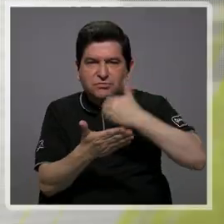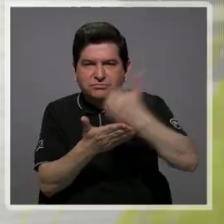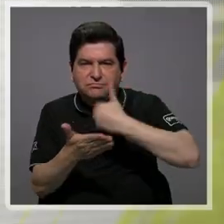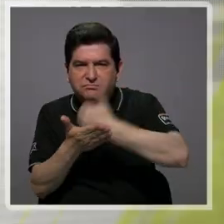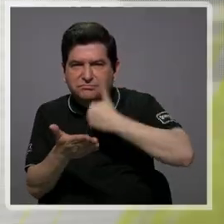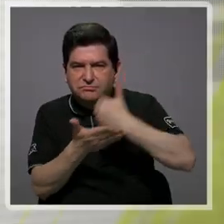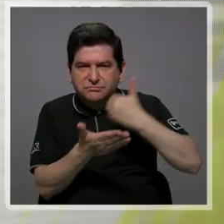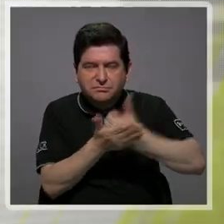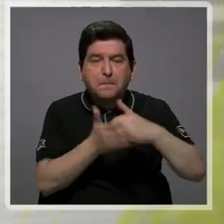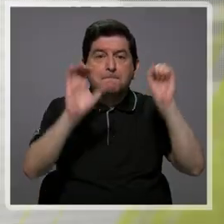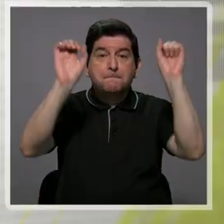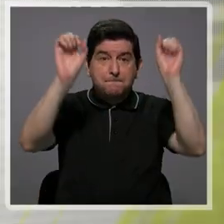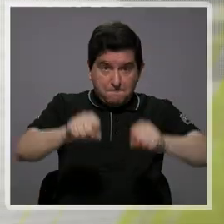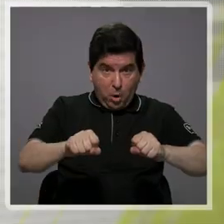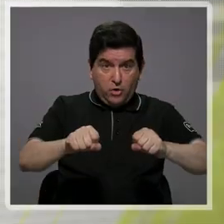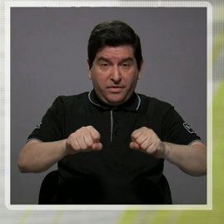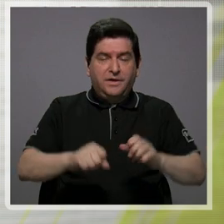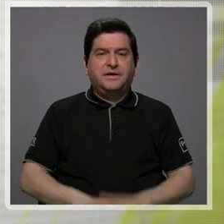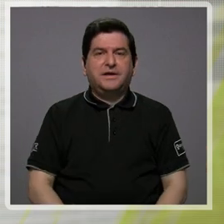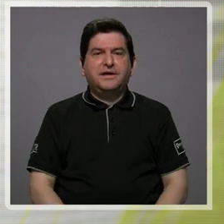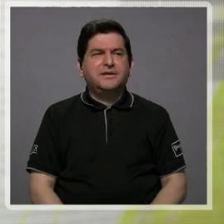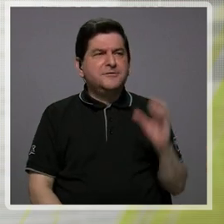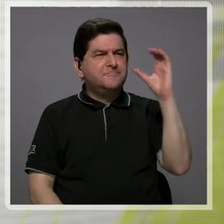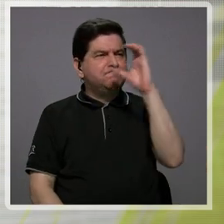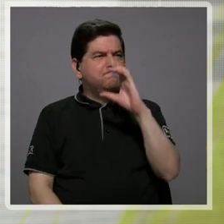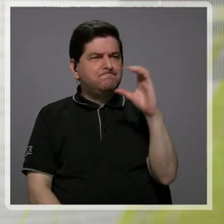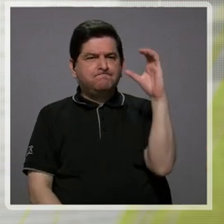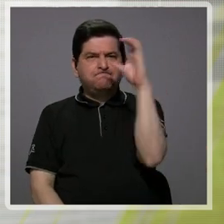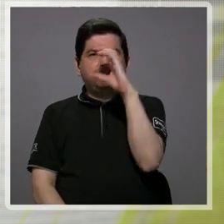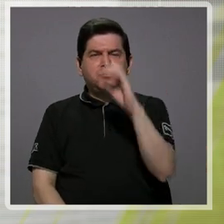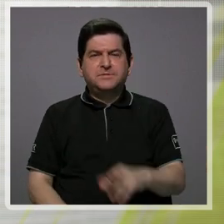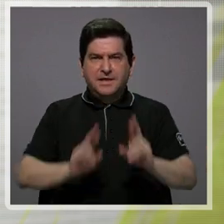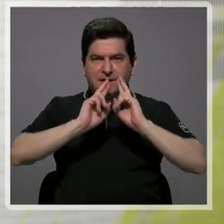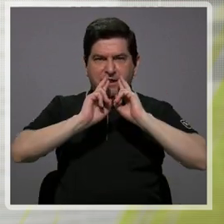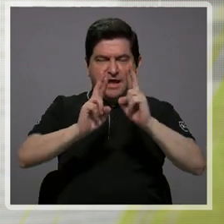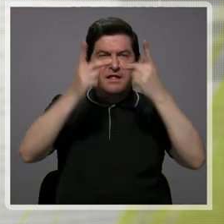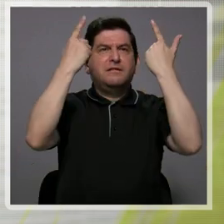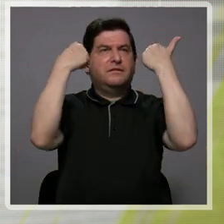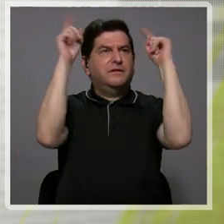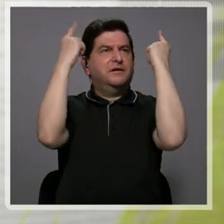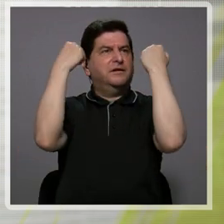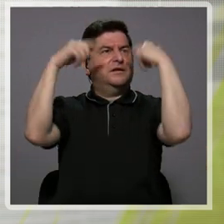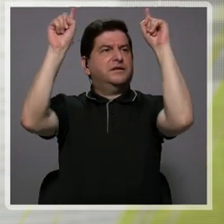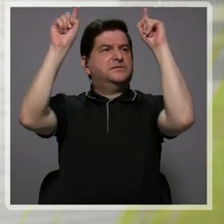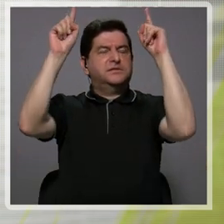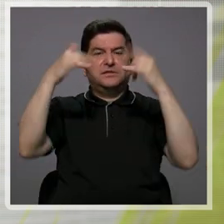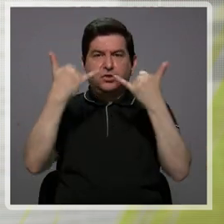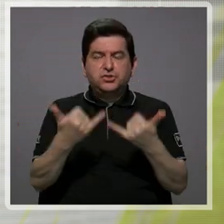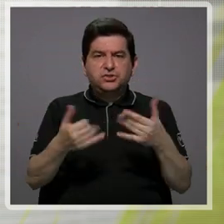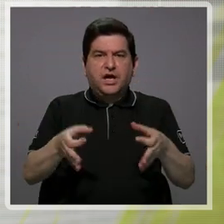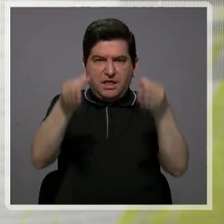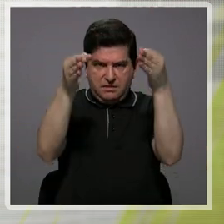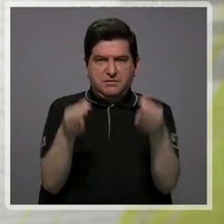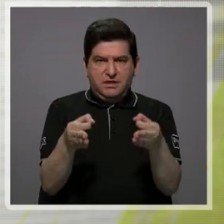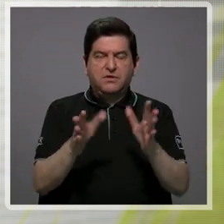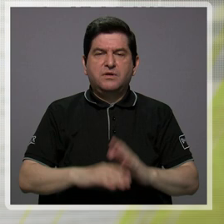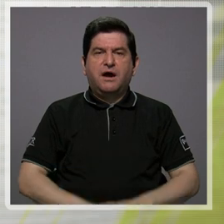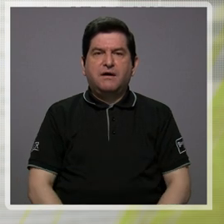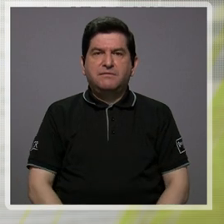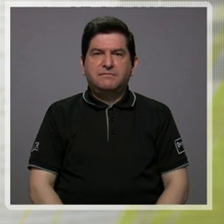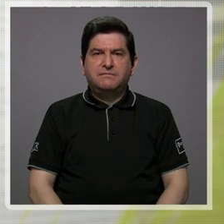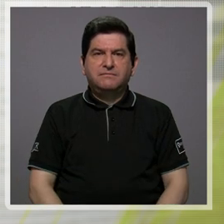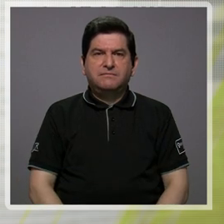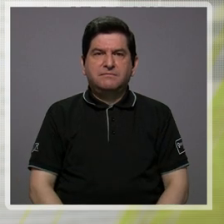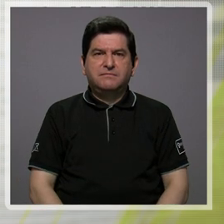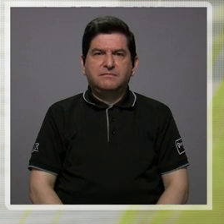para poder llegar a buscar resultados exitosos ya en tribunales. Entonces, ¿qué